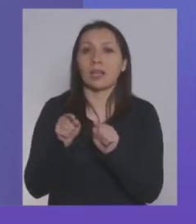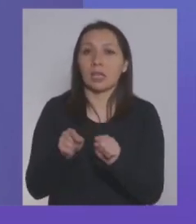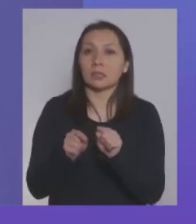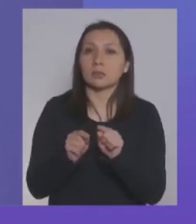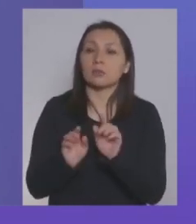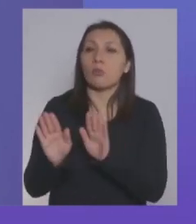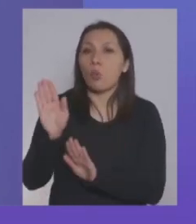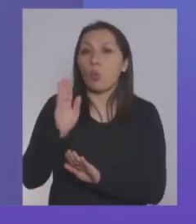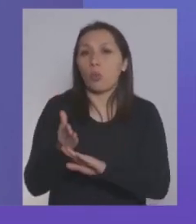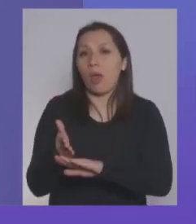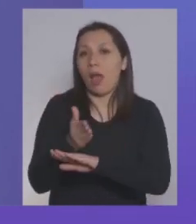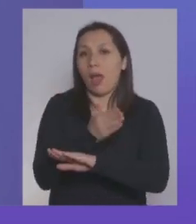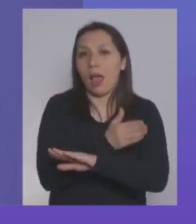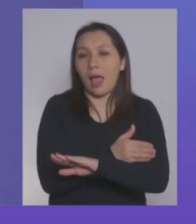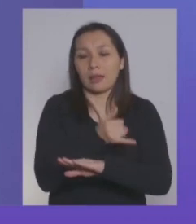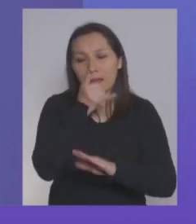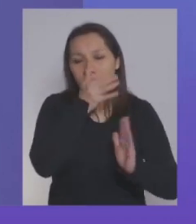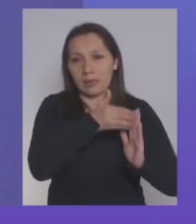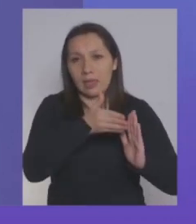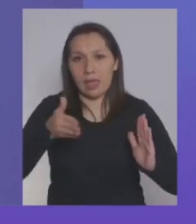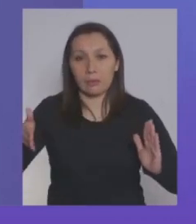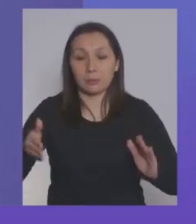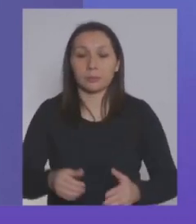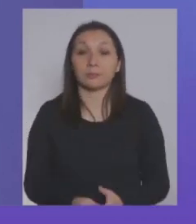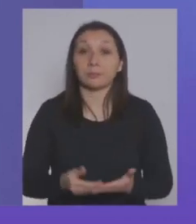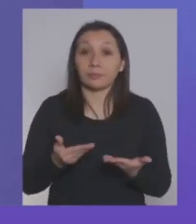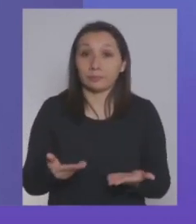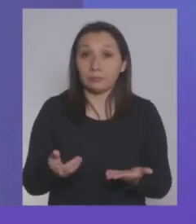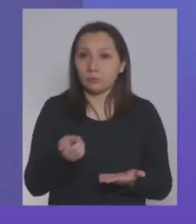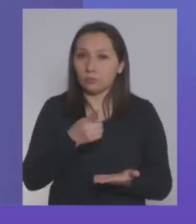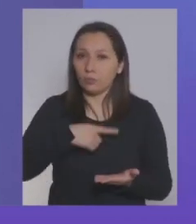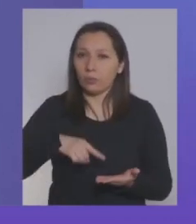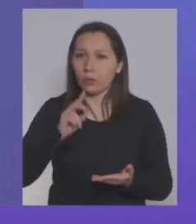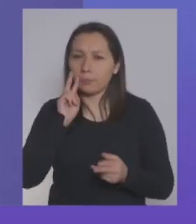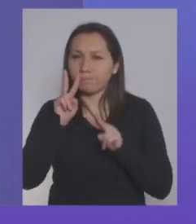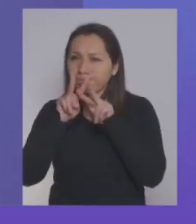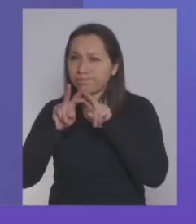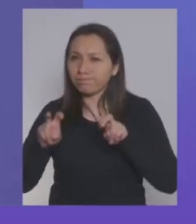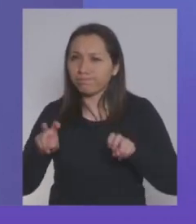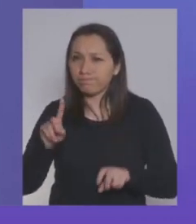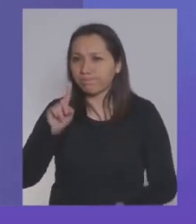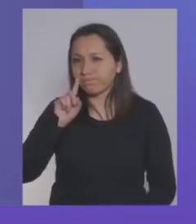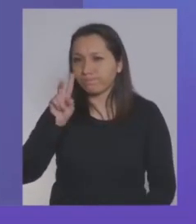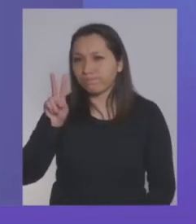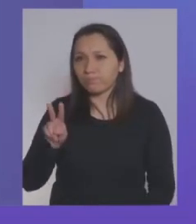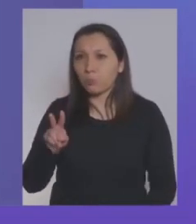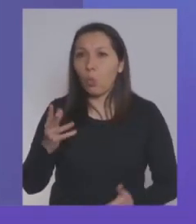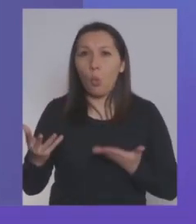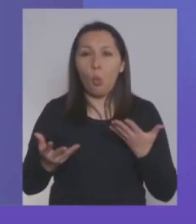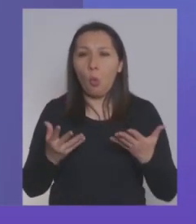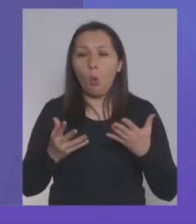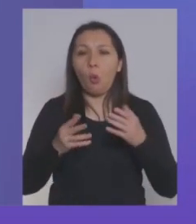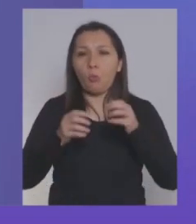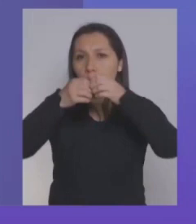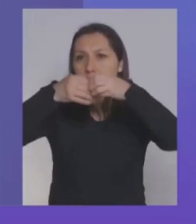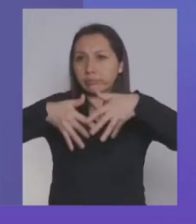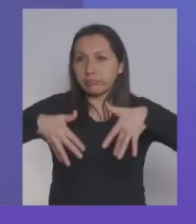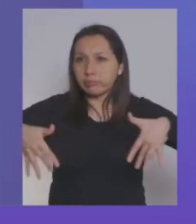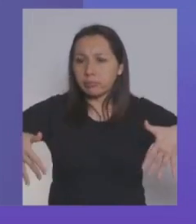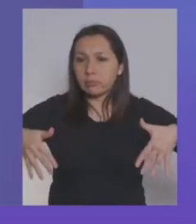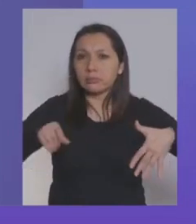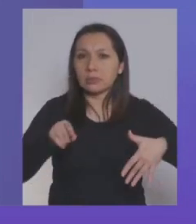cuidados durante este periodo. Ahora, si nosotros hacemos un análisis respecto de cómo se ha distribuido esto,